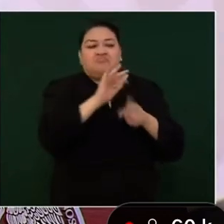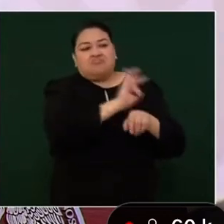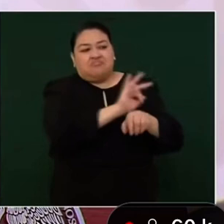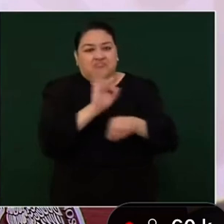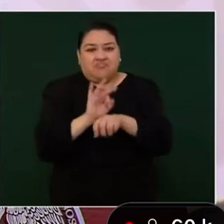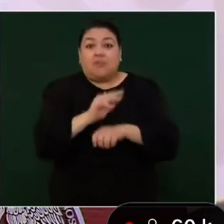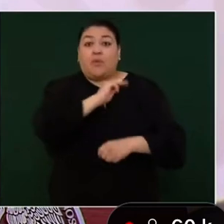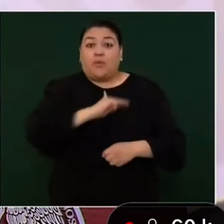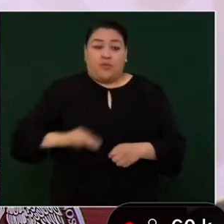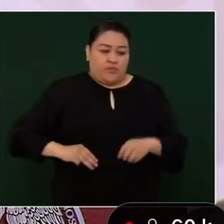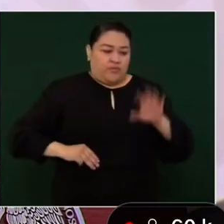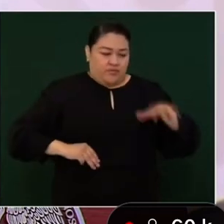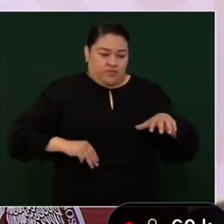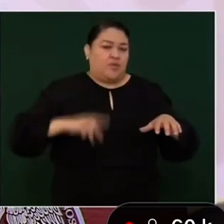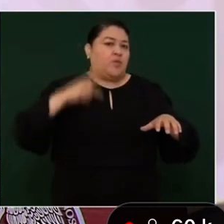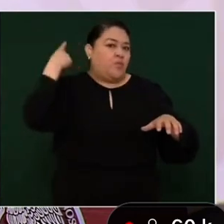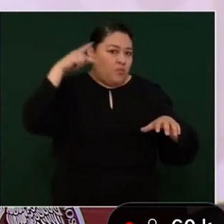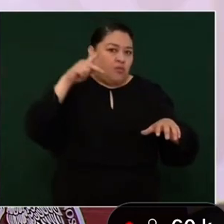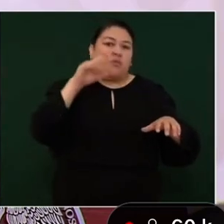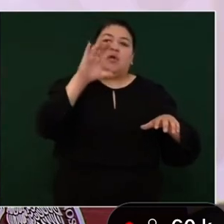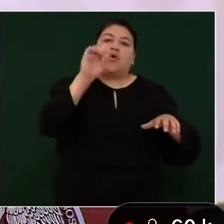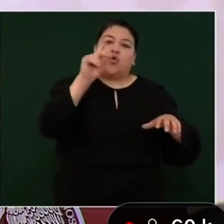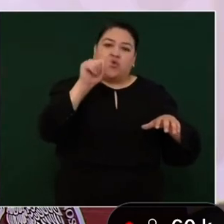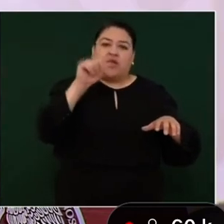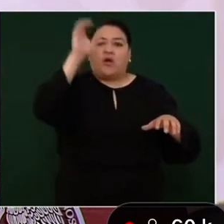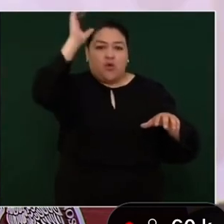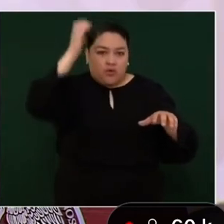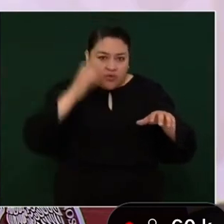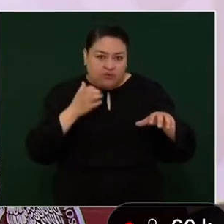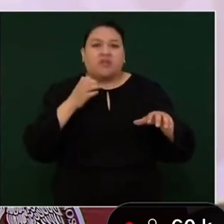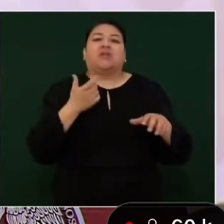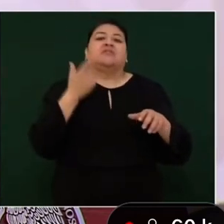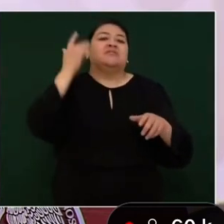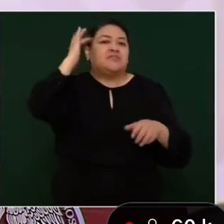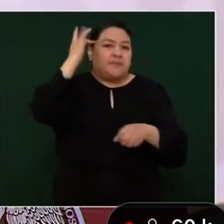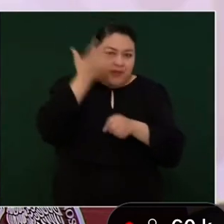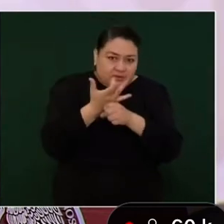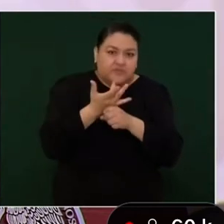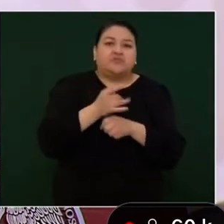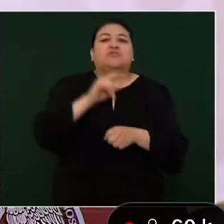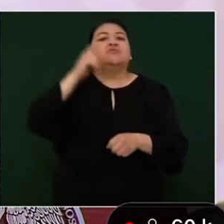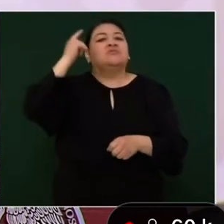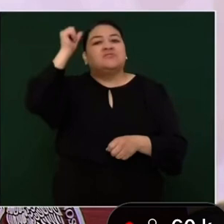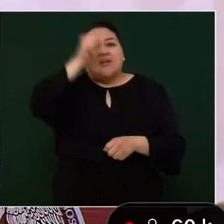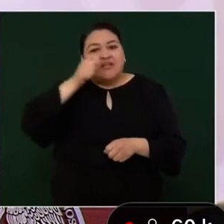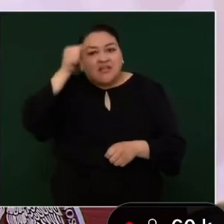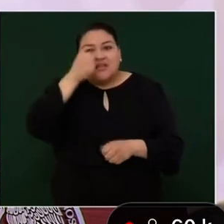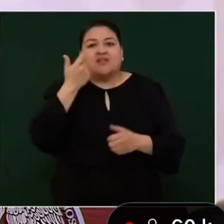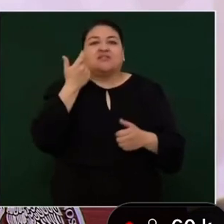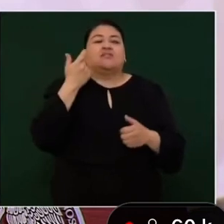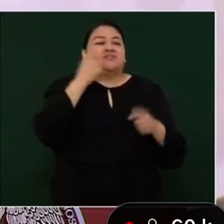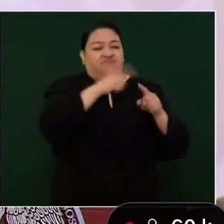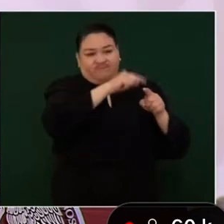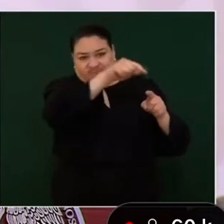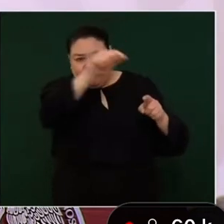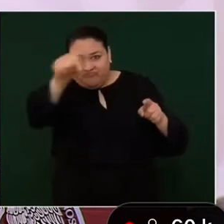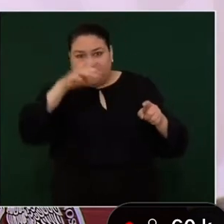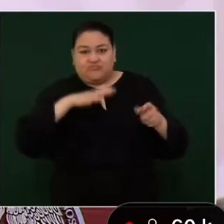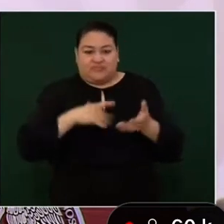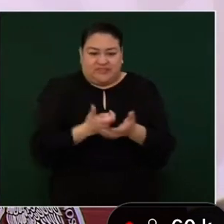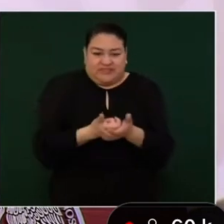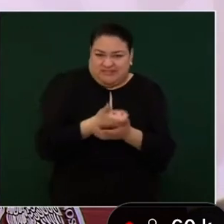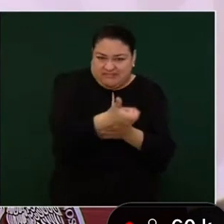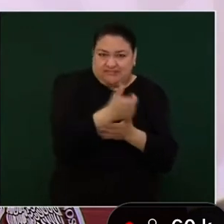municipios como es Puebla, Musot, Coronango, Cuau, Clancingo, San Pedro, Cholula y San Andrés, Cholula, con una inversión